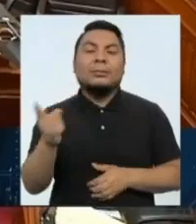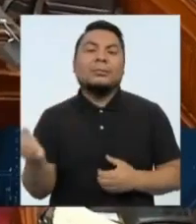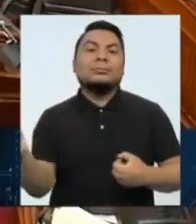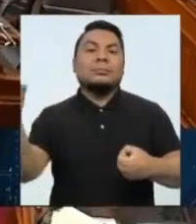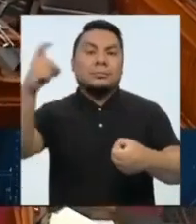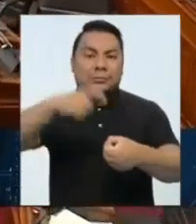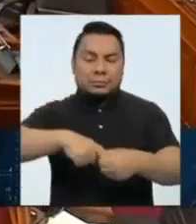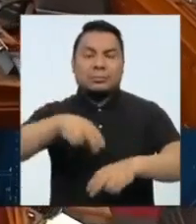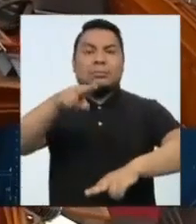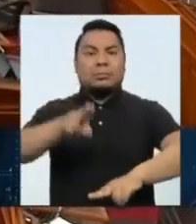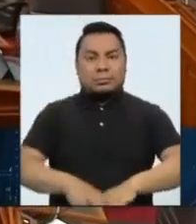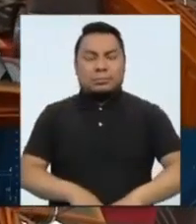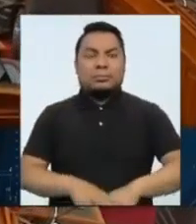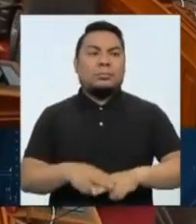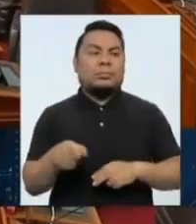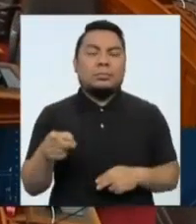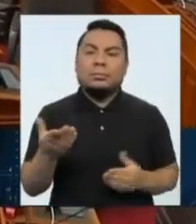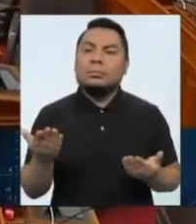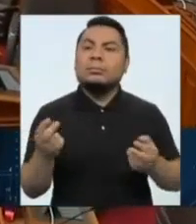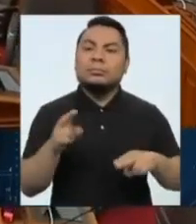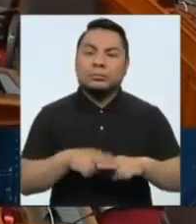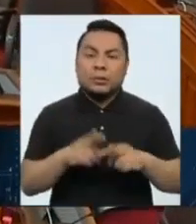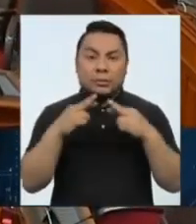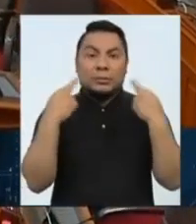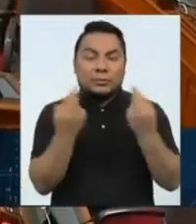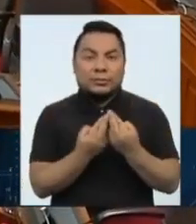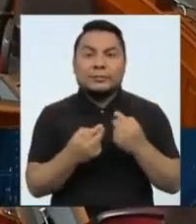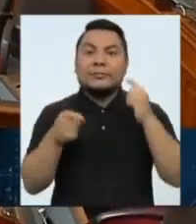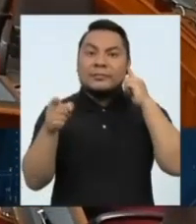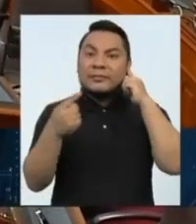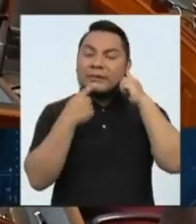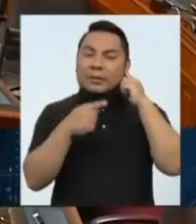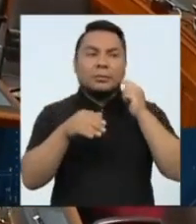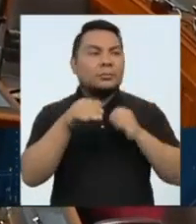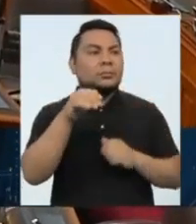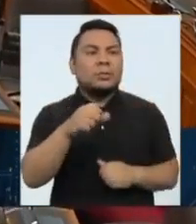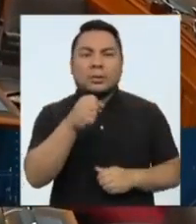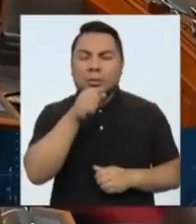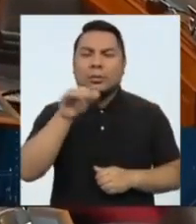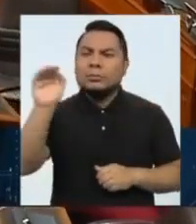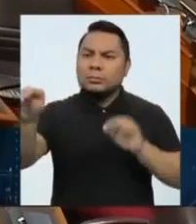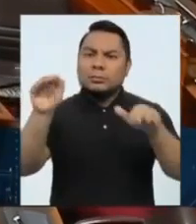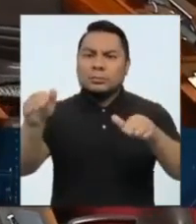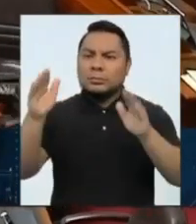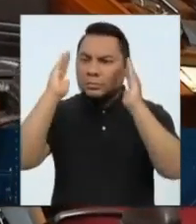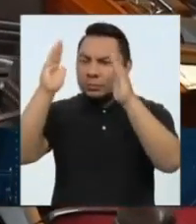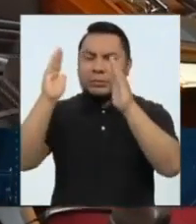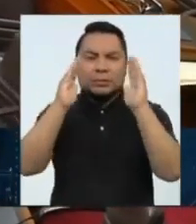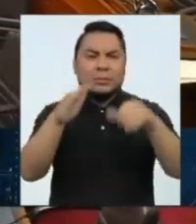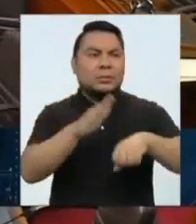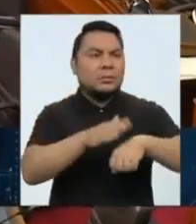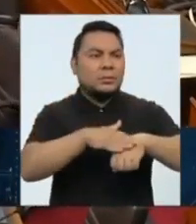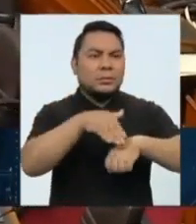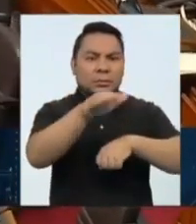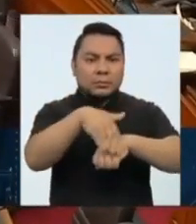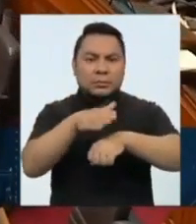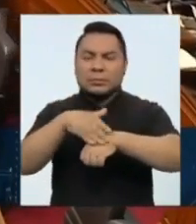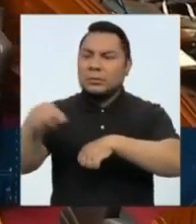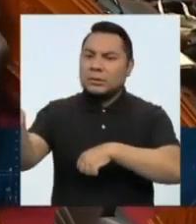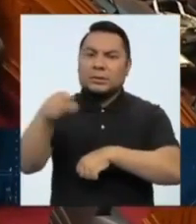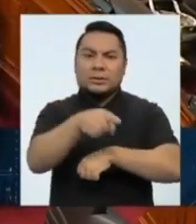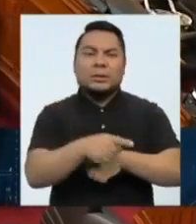a la mesa directiva, él llamó la atención a sus colegas señalando que